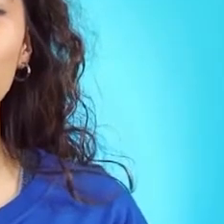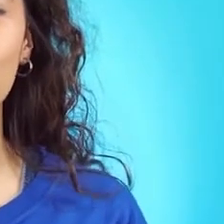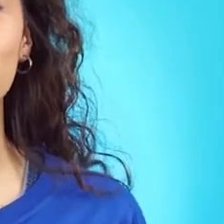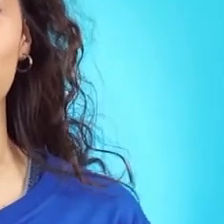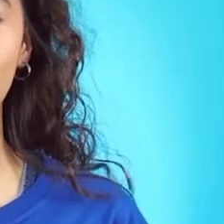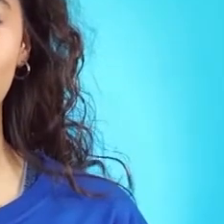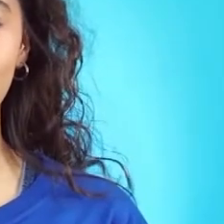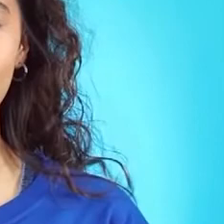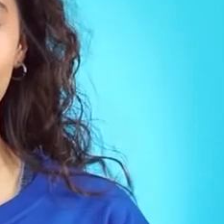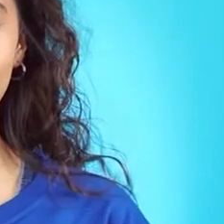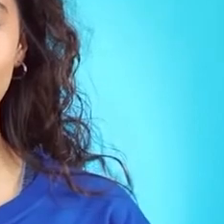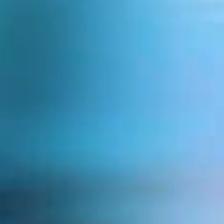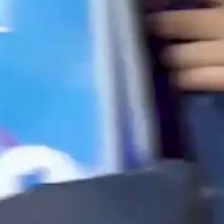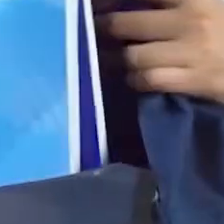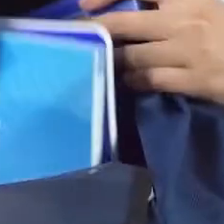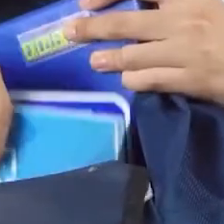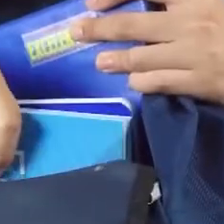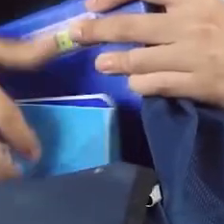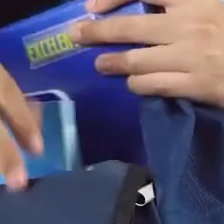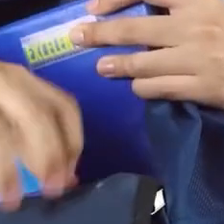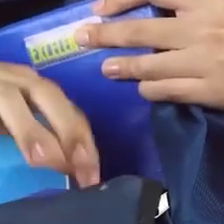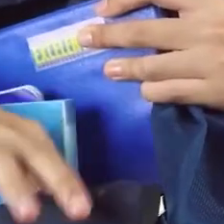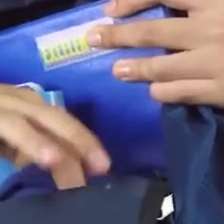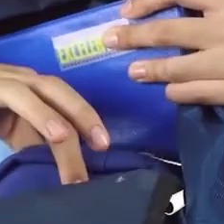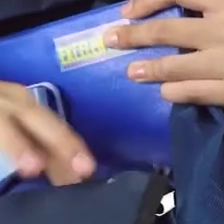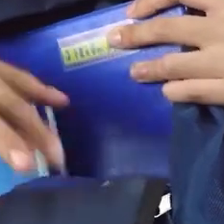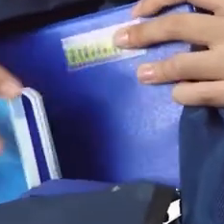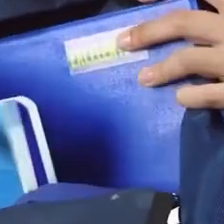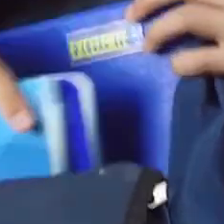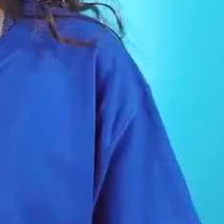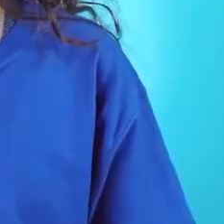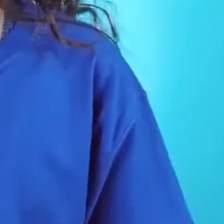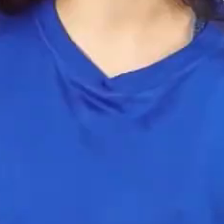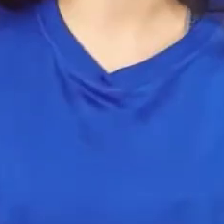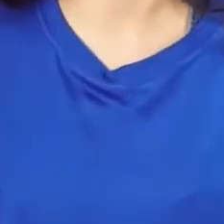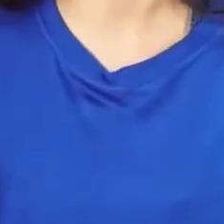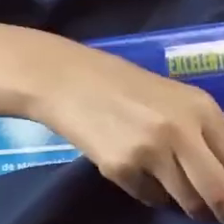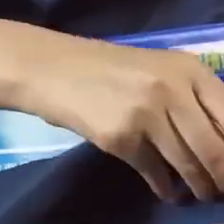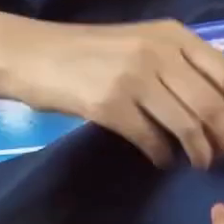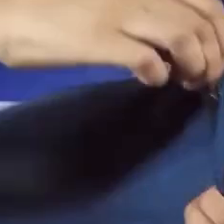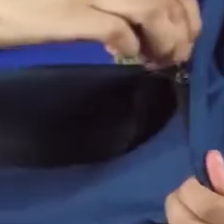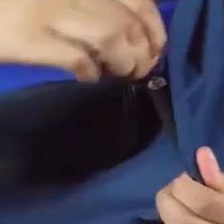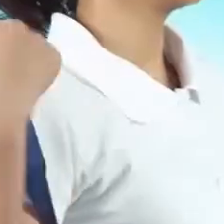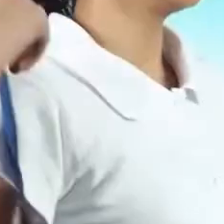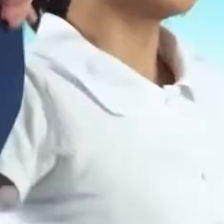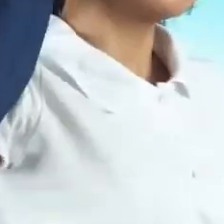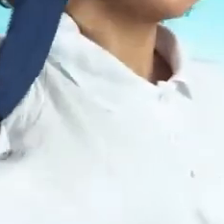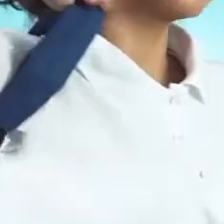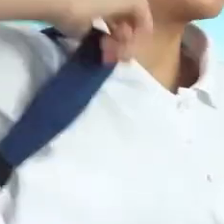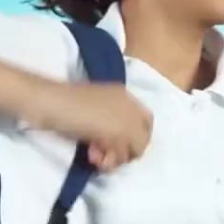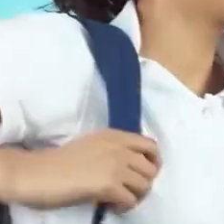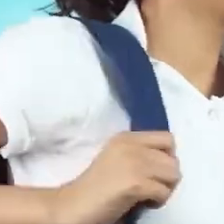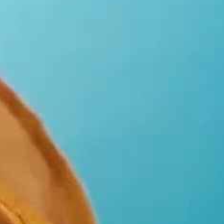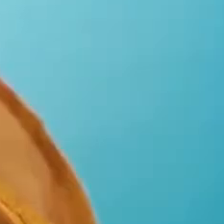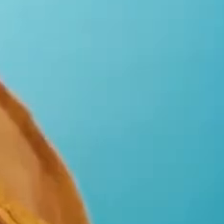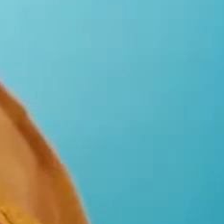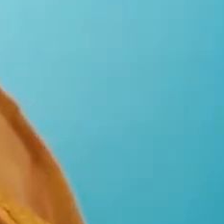que todos somos diferentes. Para que aprendamos a tomar decisiones. Para que nos acompañen a nuestras ideas y metas.